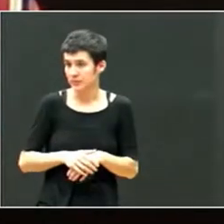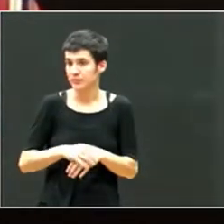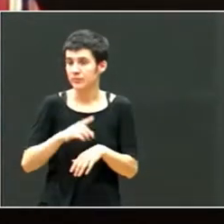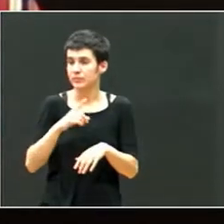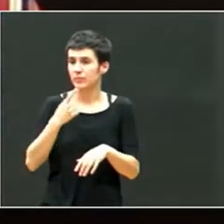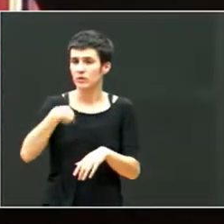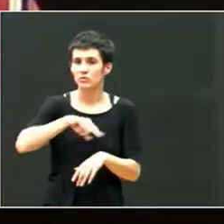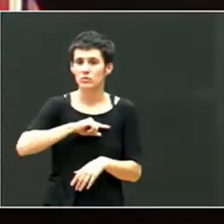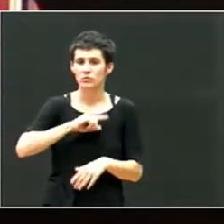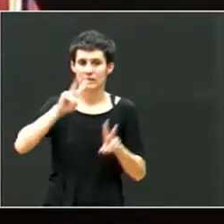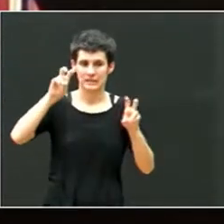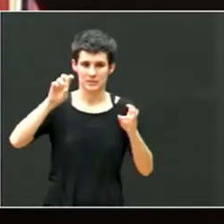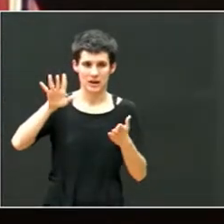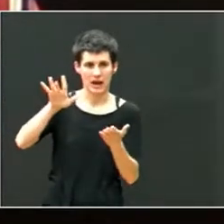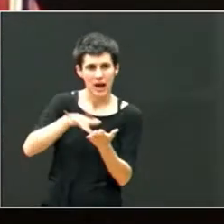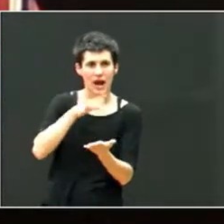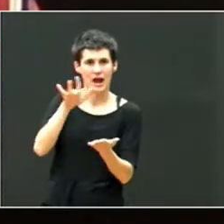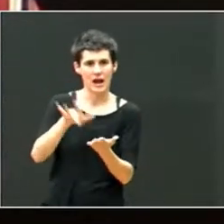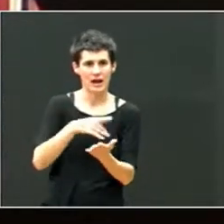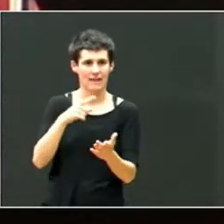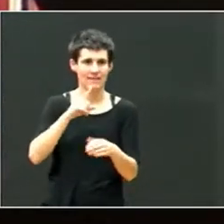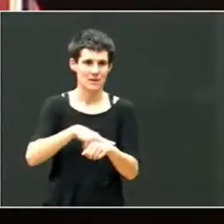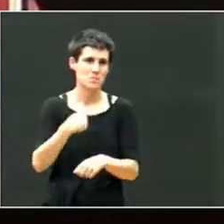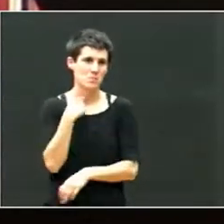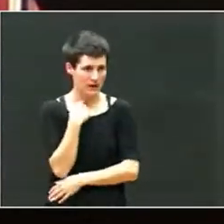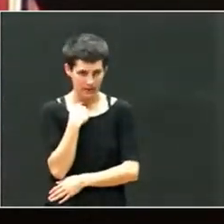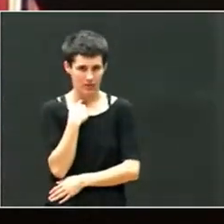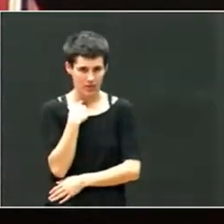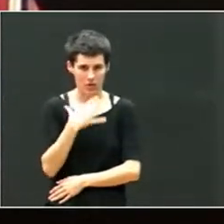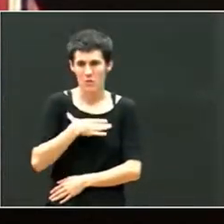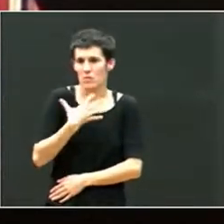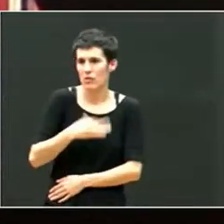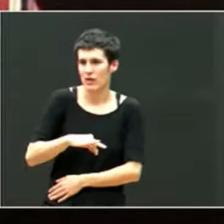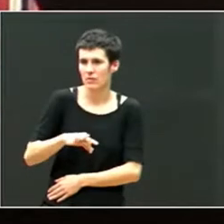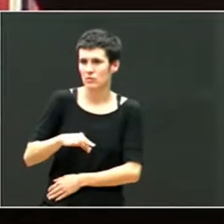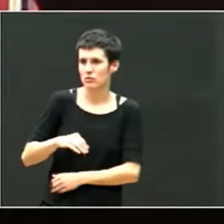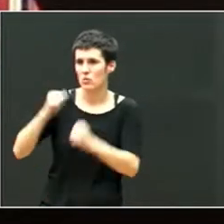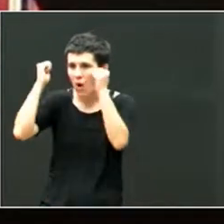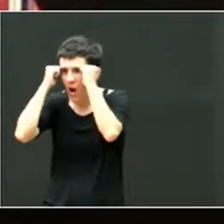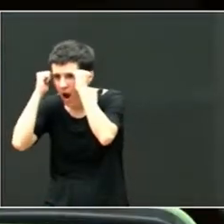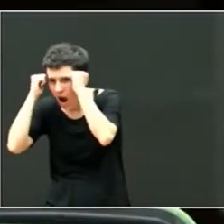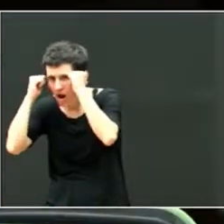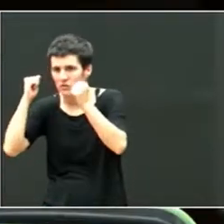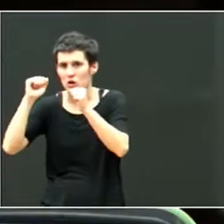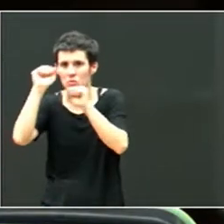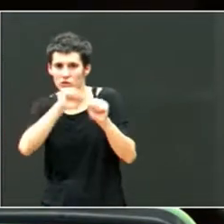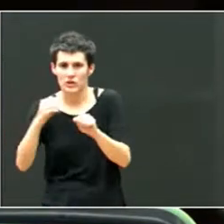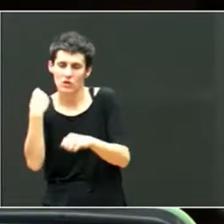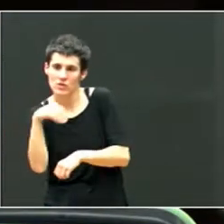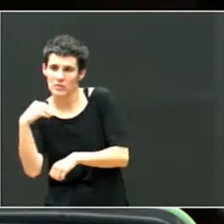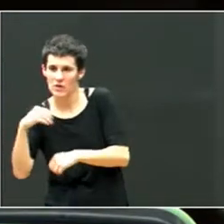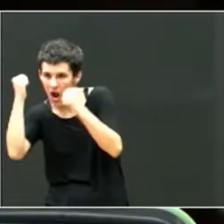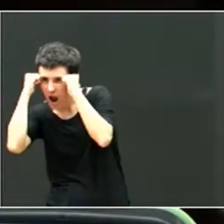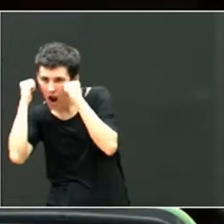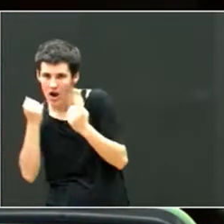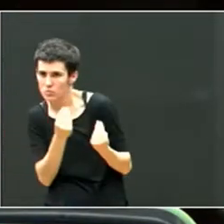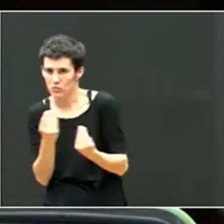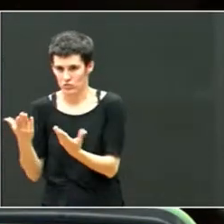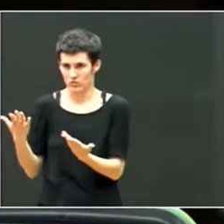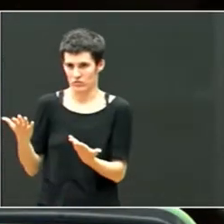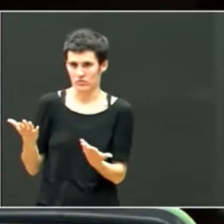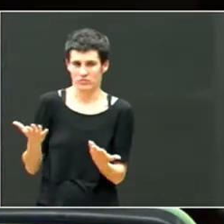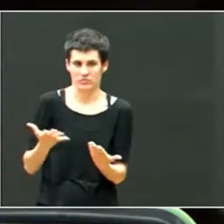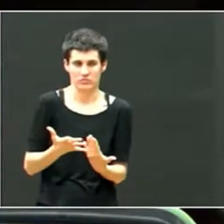perdido con las agendas, podríamos haber hecho 500 doctorados en protección de menores. Porque el tema de las agendas para las